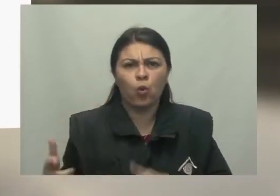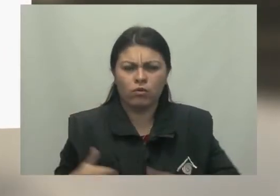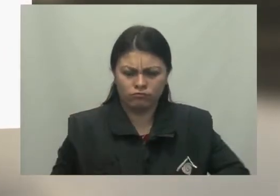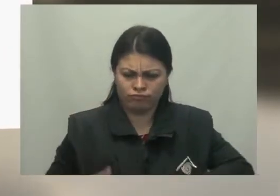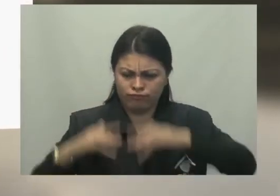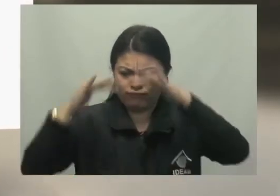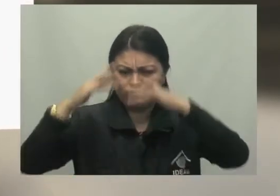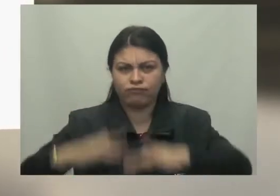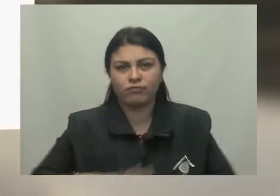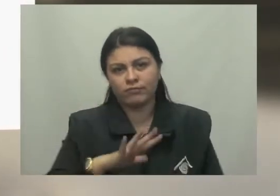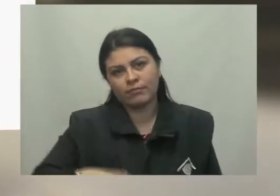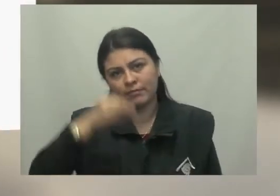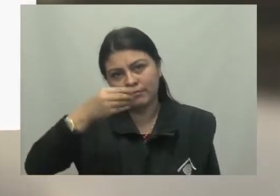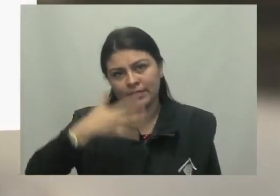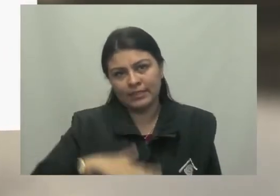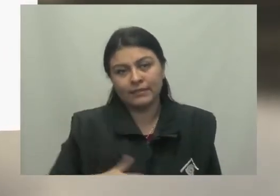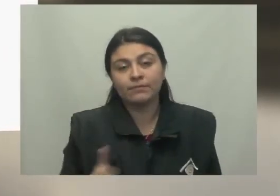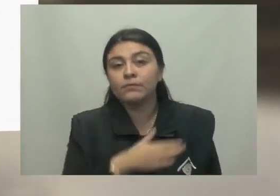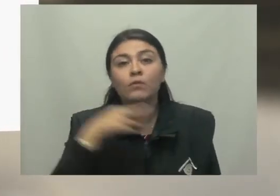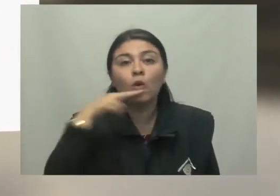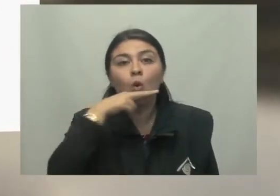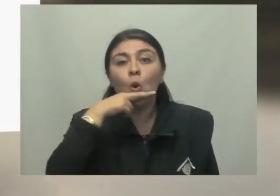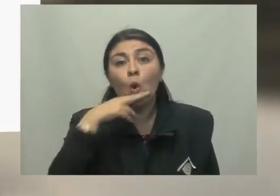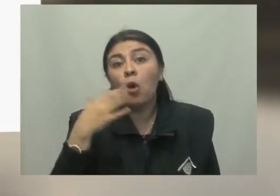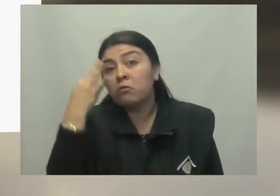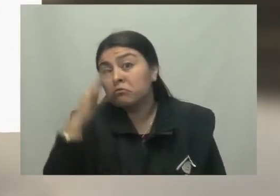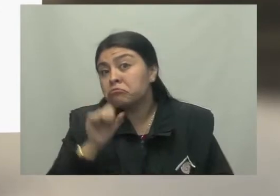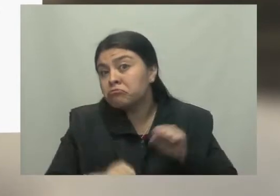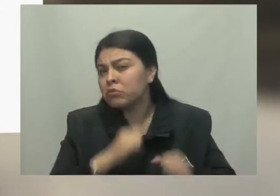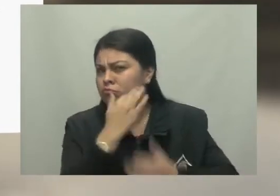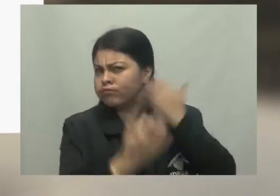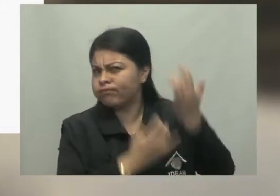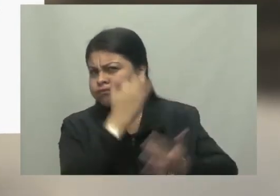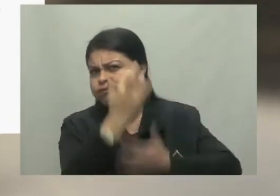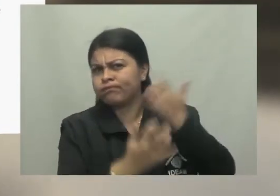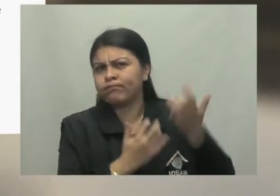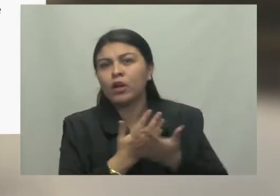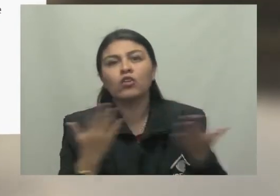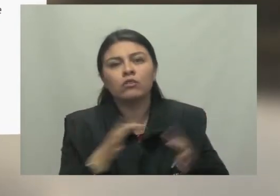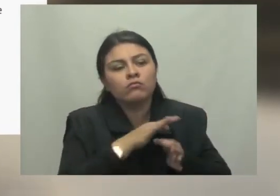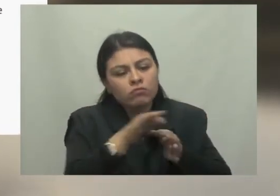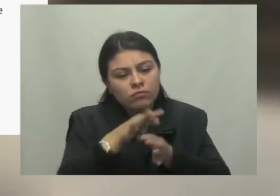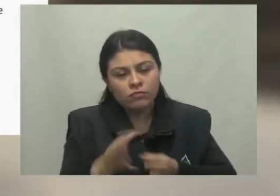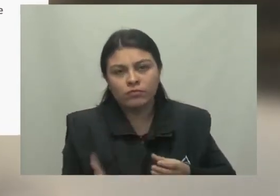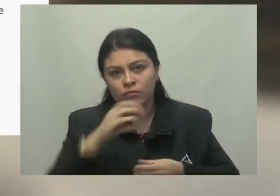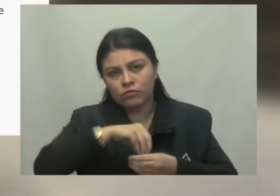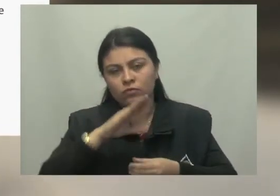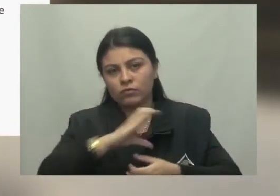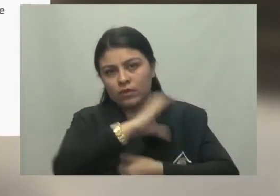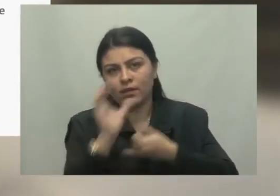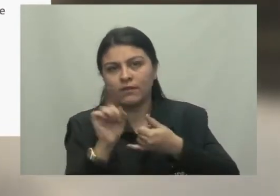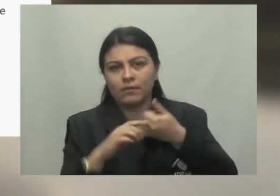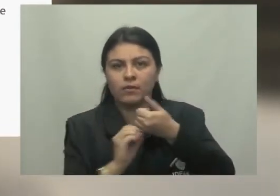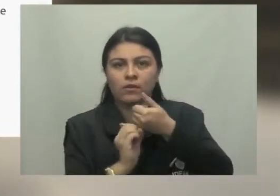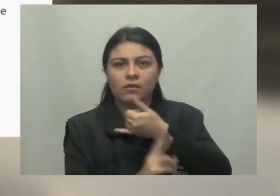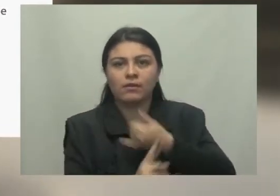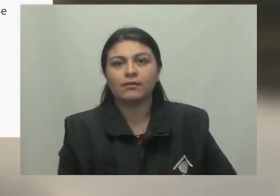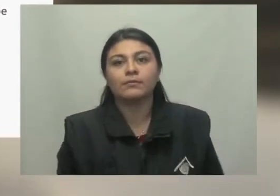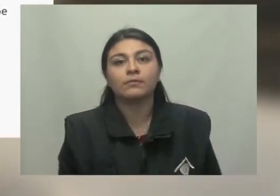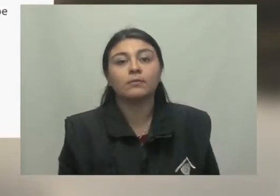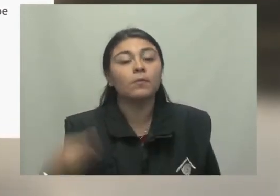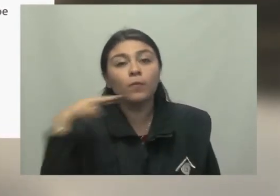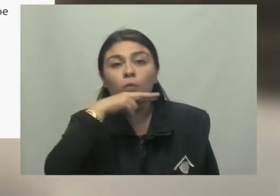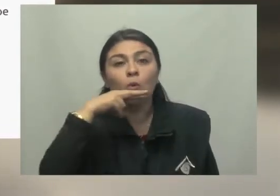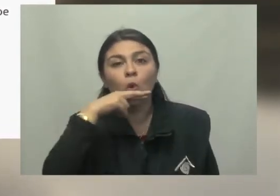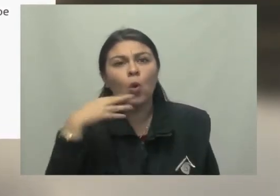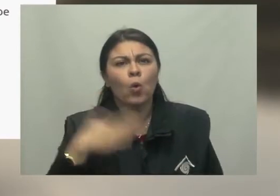del río Magdalena Alerta roja por posibles incendios forestales en algunos municipios en las regiones del Caribe y la Orinoquía Alerta roja